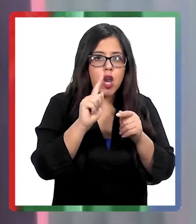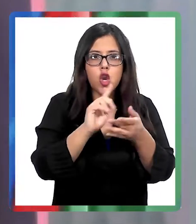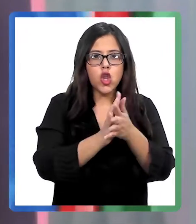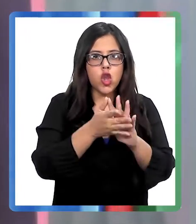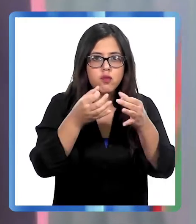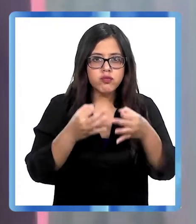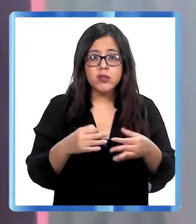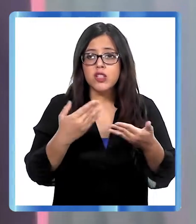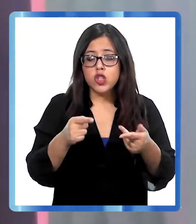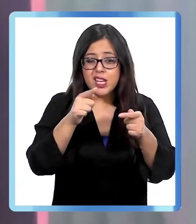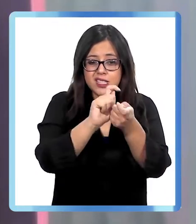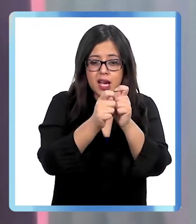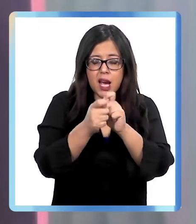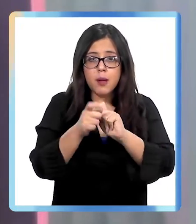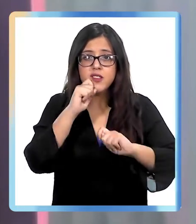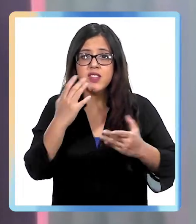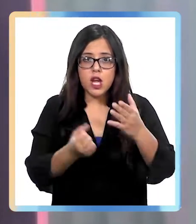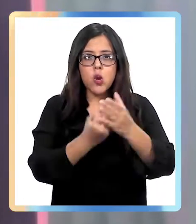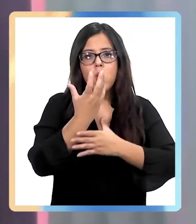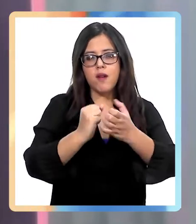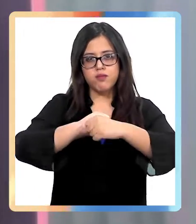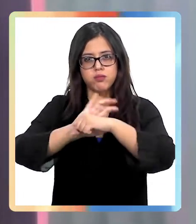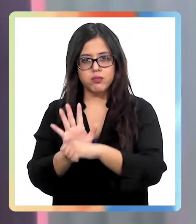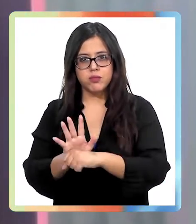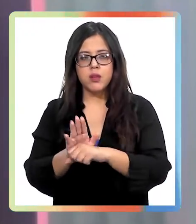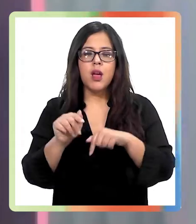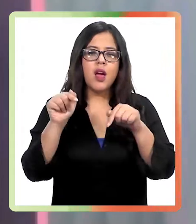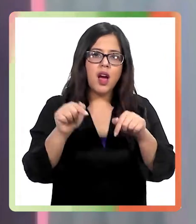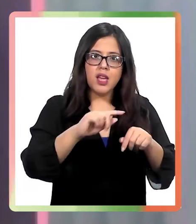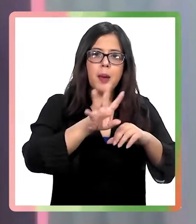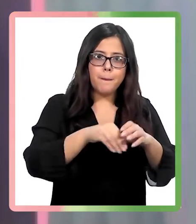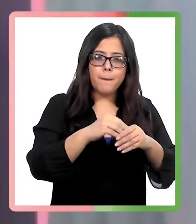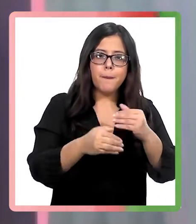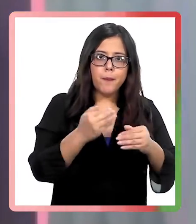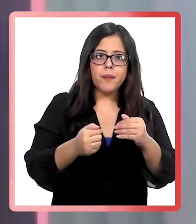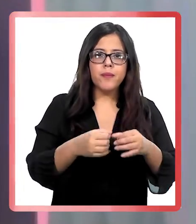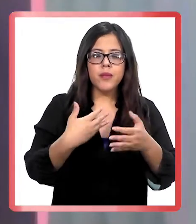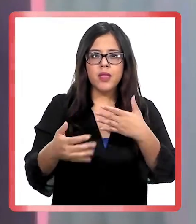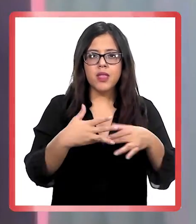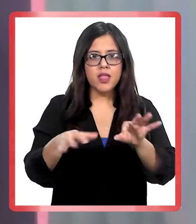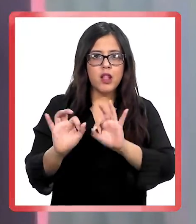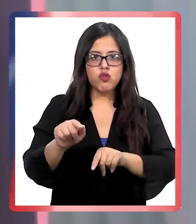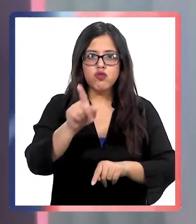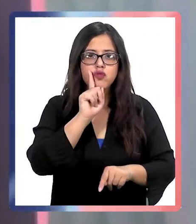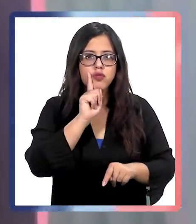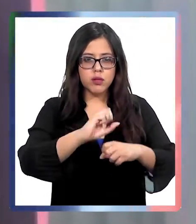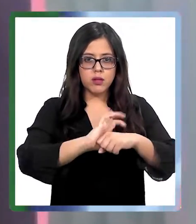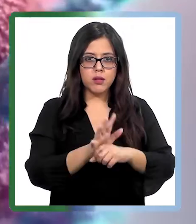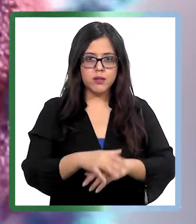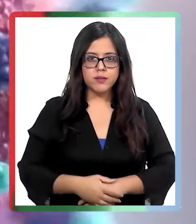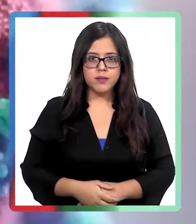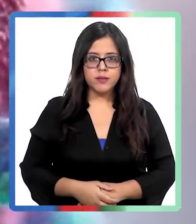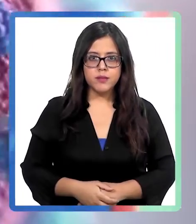todos se corrigen. Entonces estos cambios van generando nuevas variantes. Es parte del proceso natural de replicación que tiene este